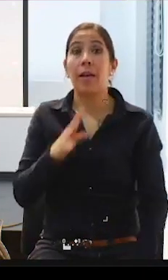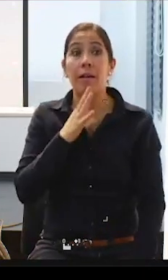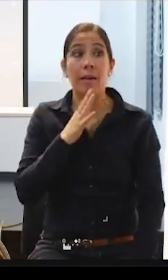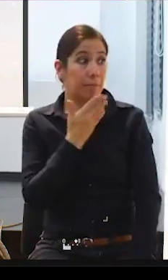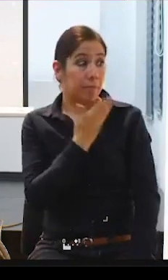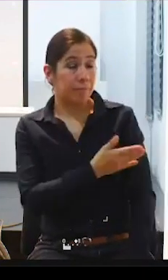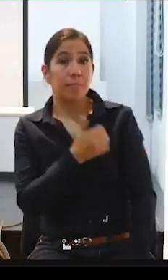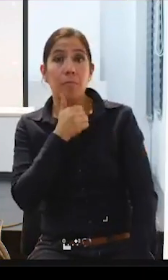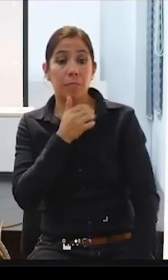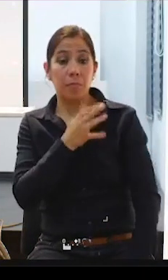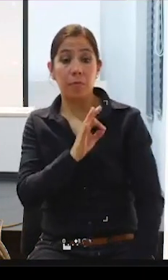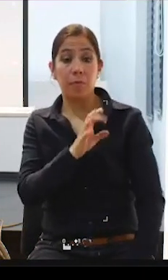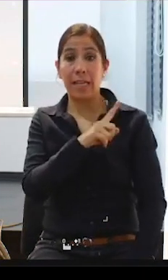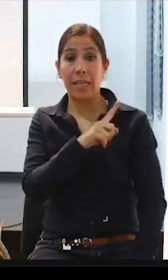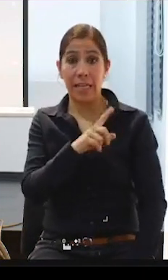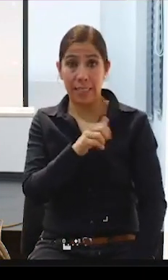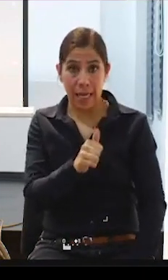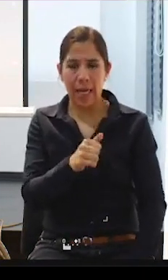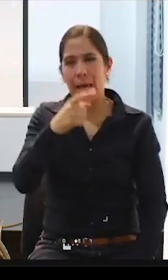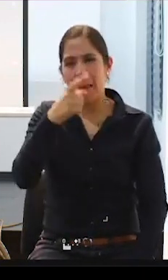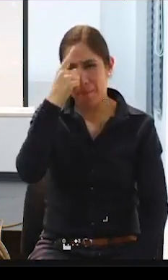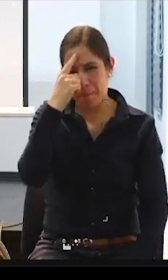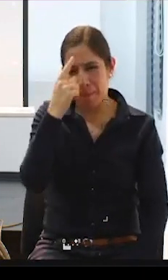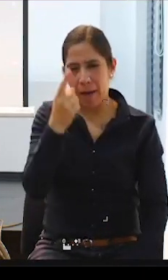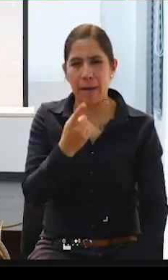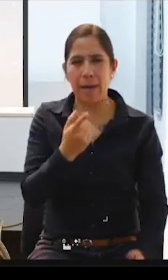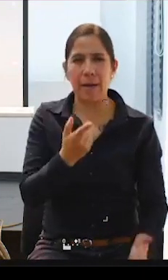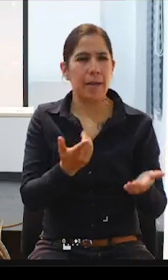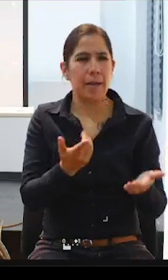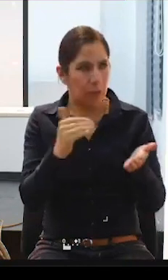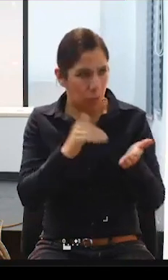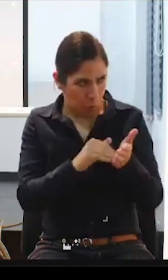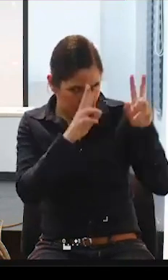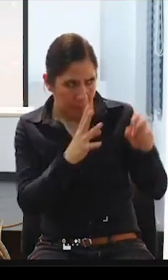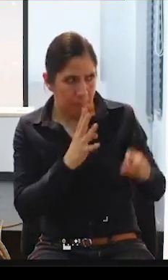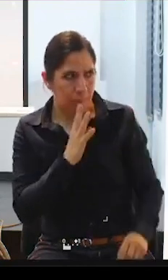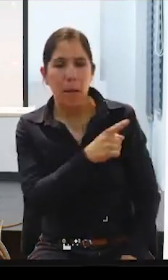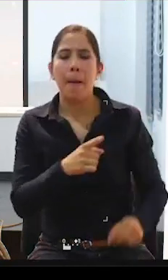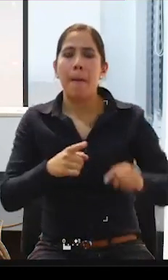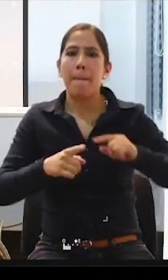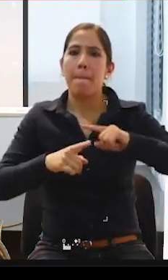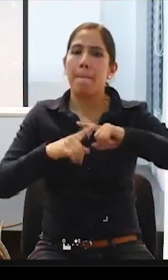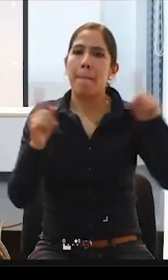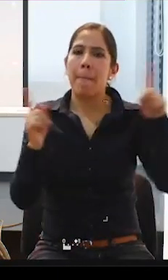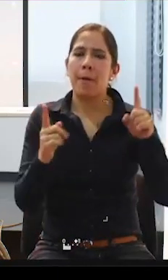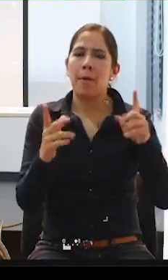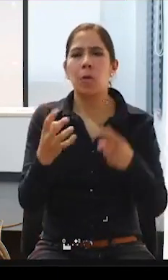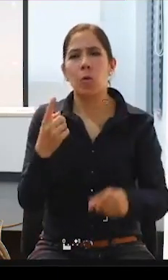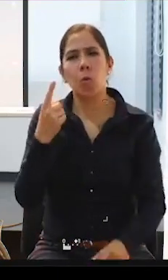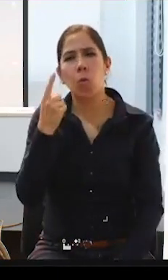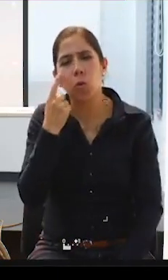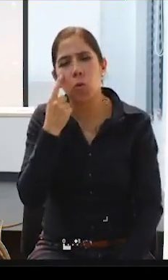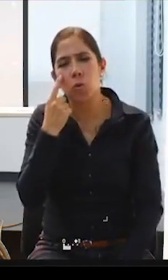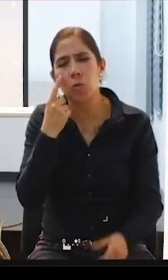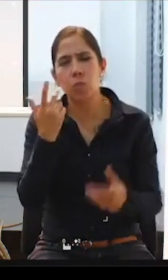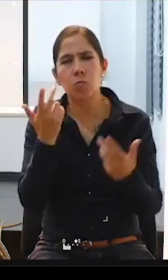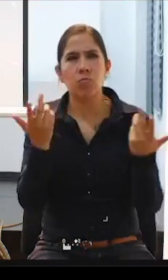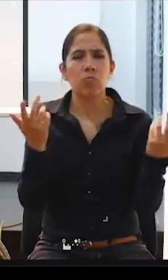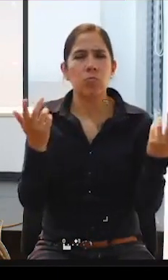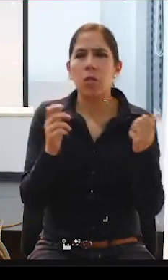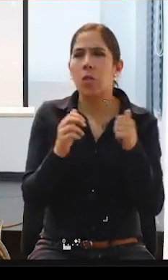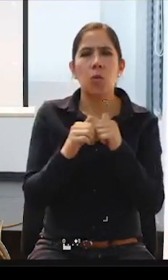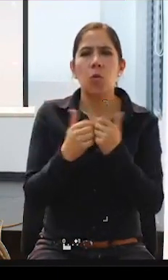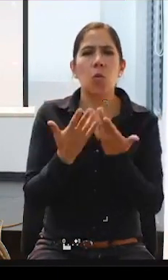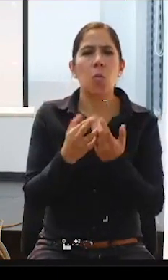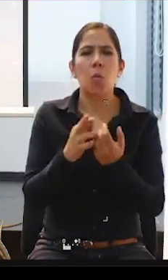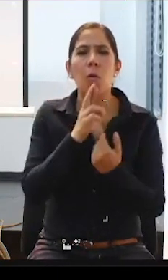gustaría, pero para, vamos a retomar el tema contigo, pero también para conocer un poquito cómo se vive